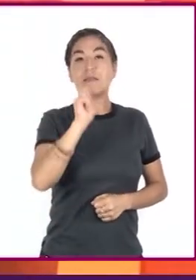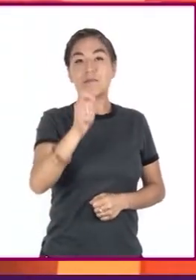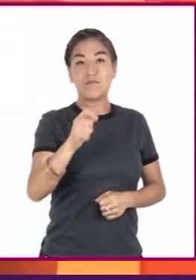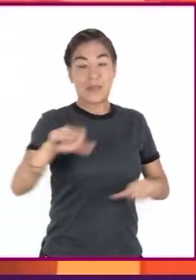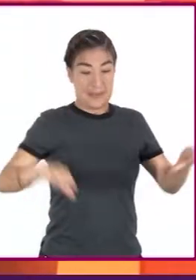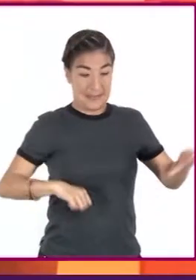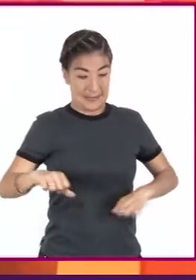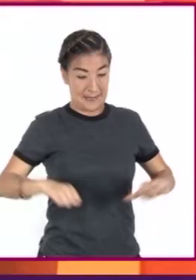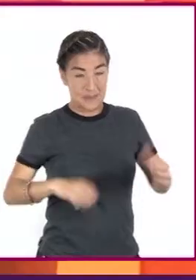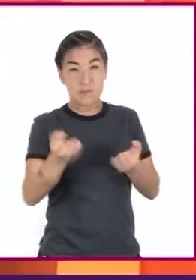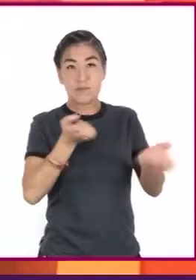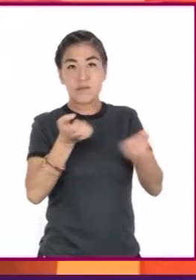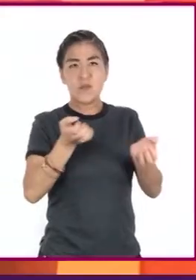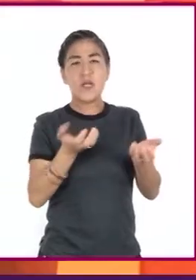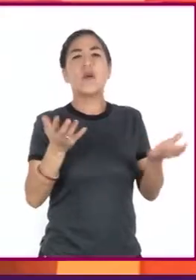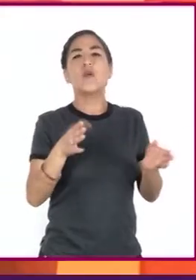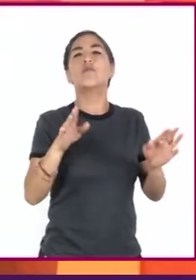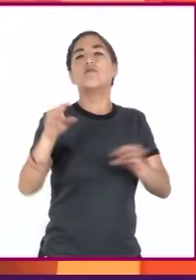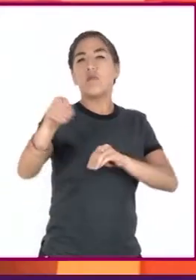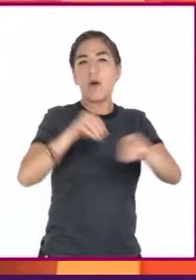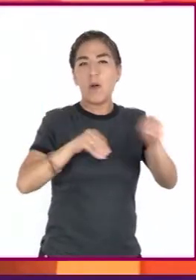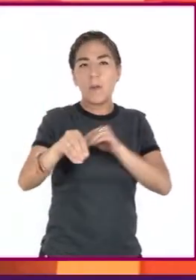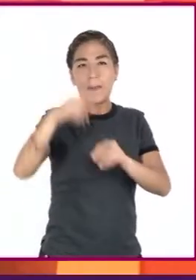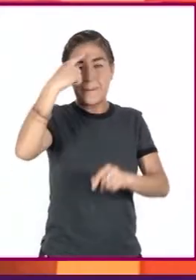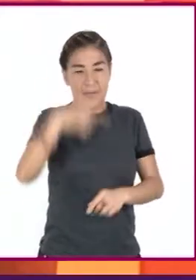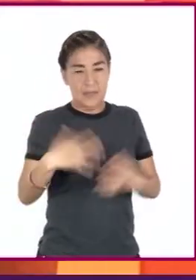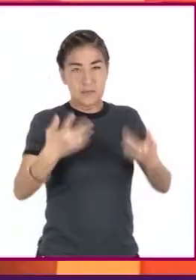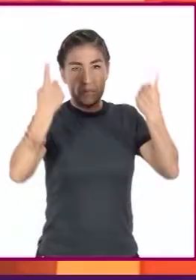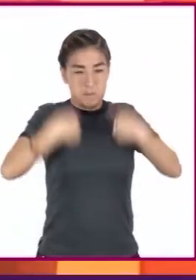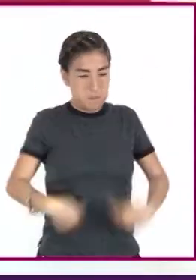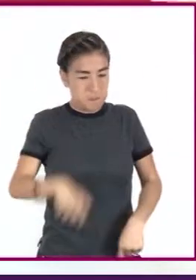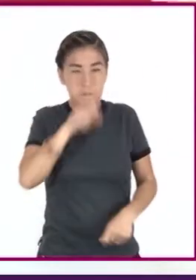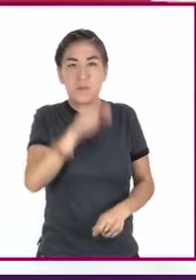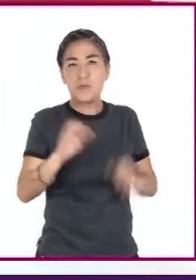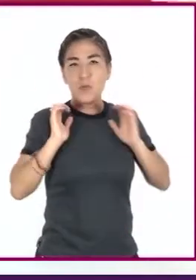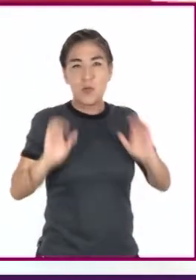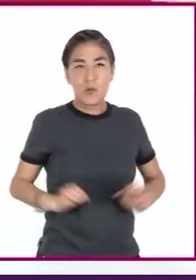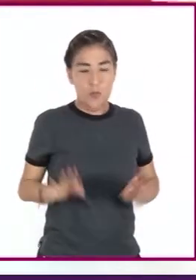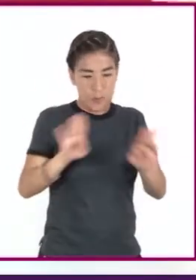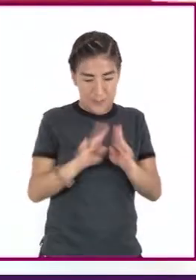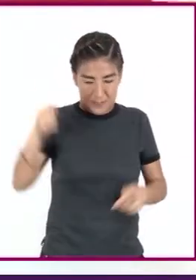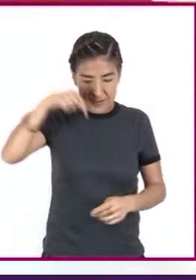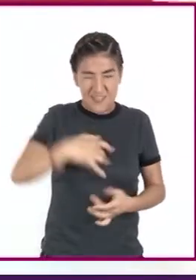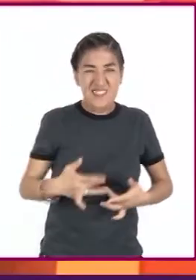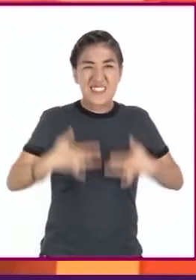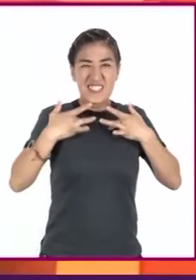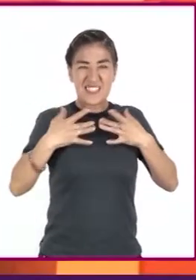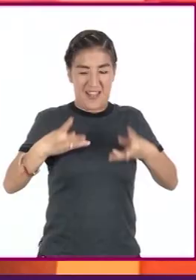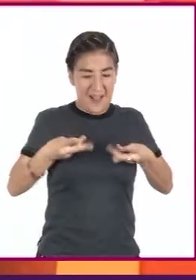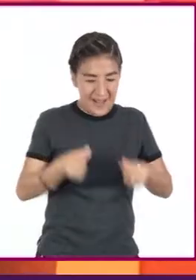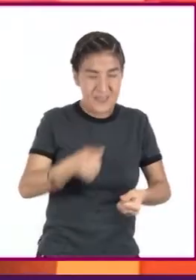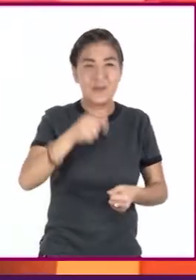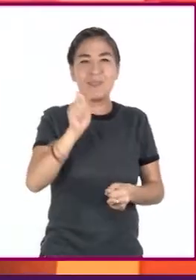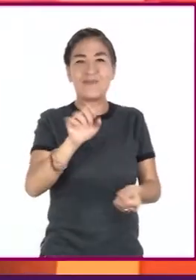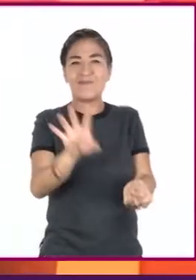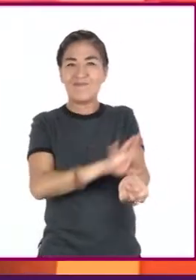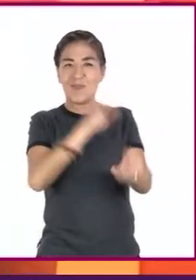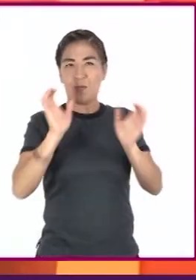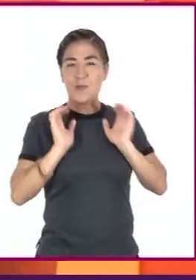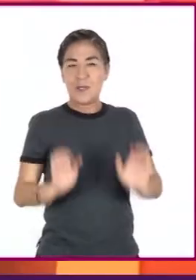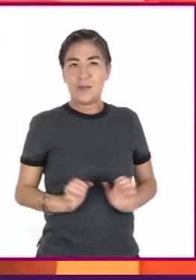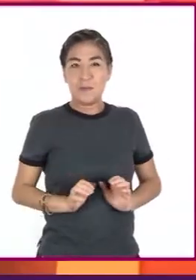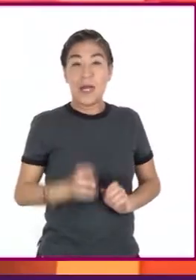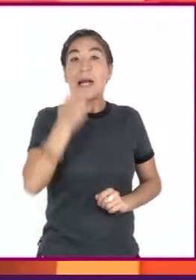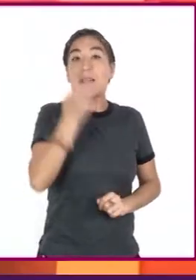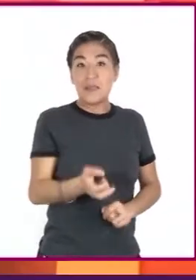física se entiende como todo movimiento realizado por nuestro cuerpo y que conlleva un gasto de energía. Por lo tanto,